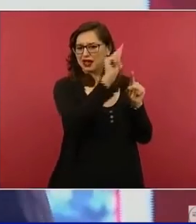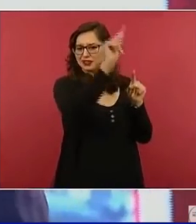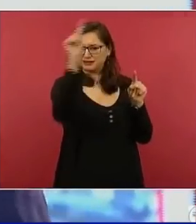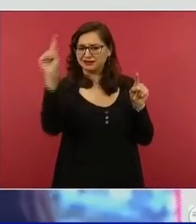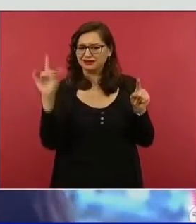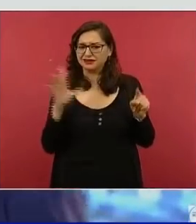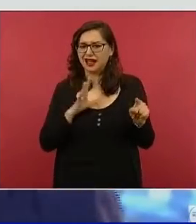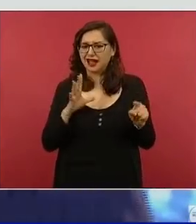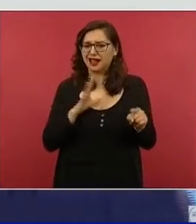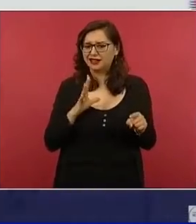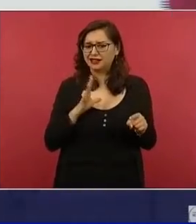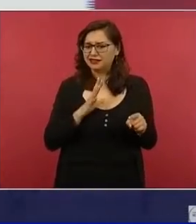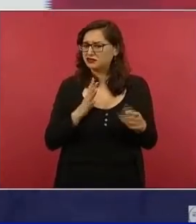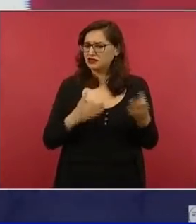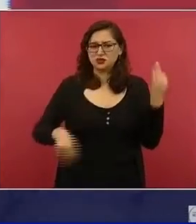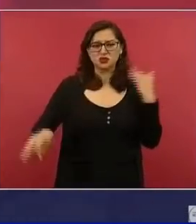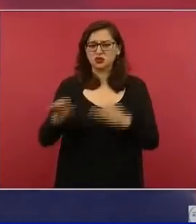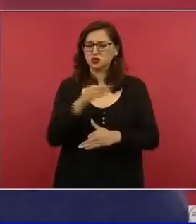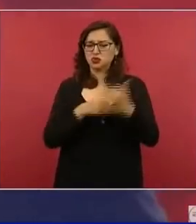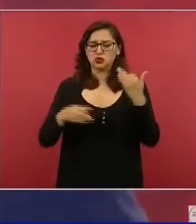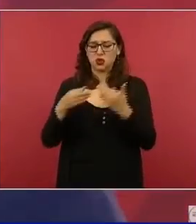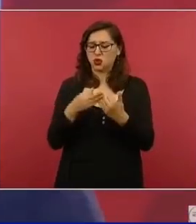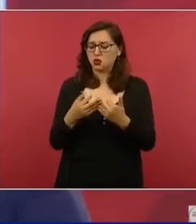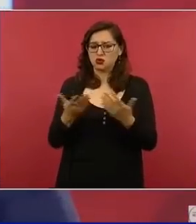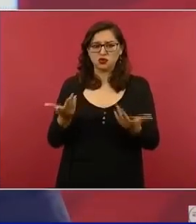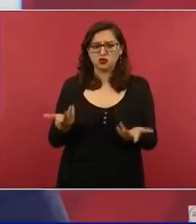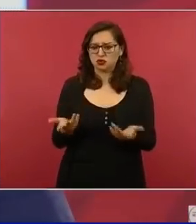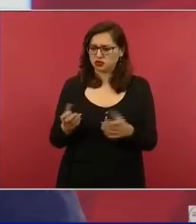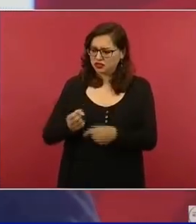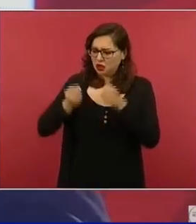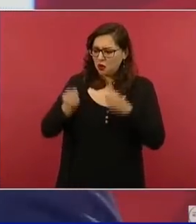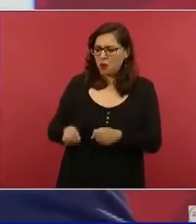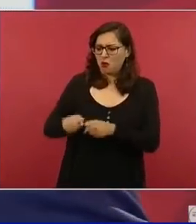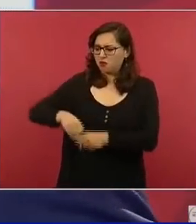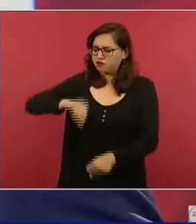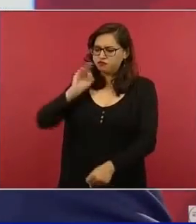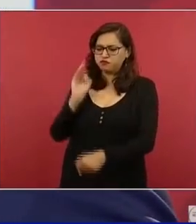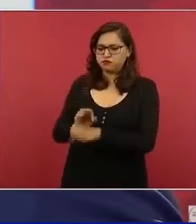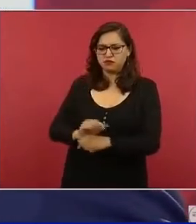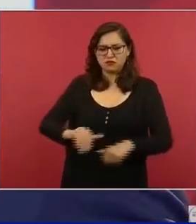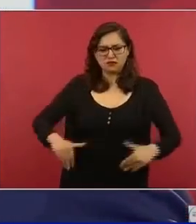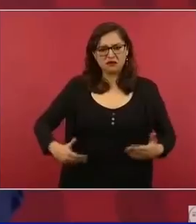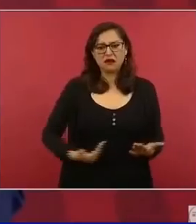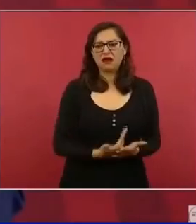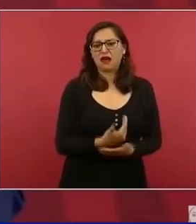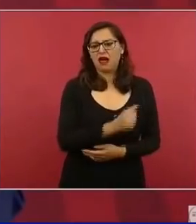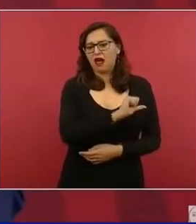donde se tiene seguridad desde que uno nace hasta que uno muere,